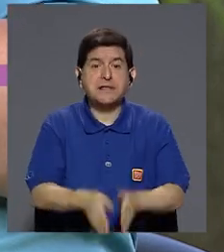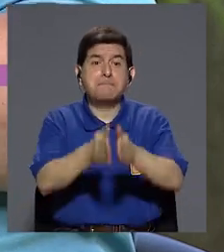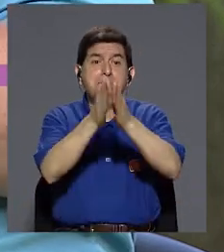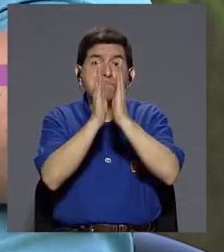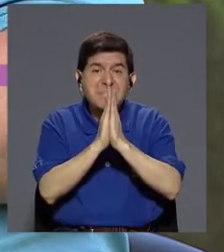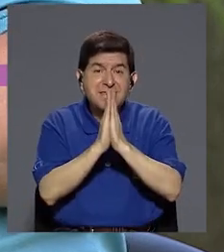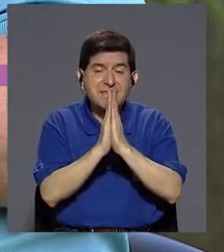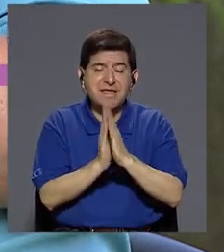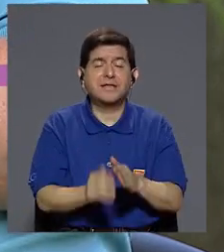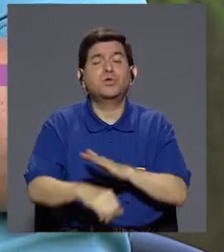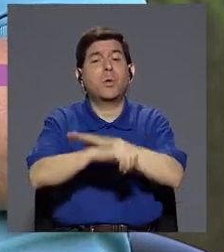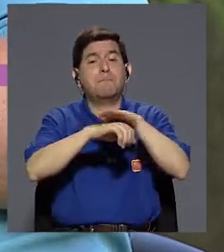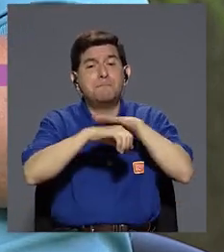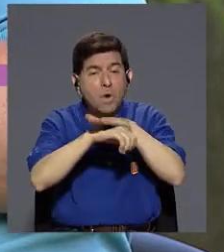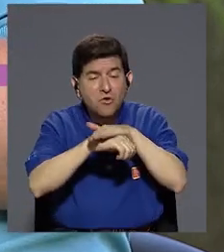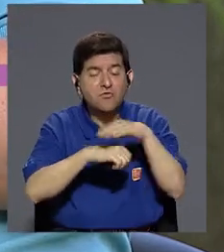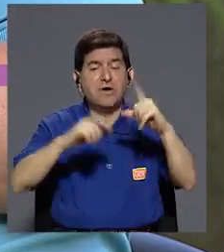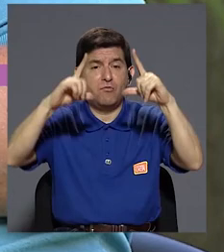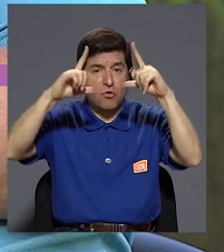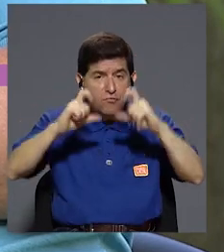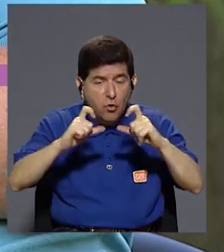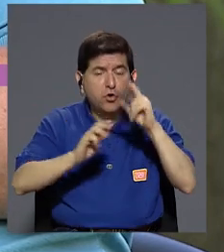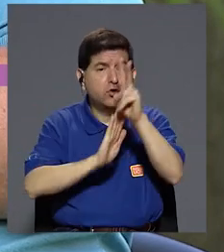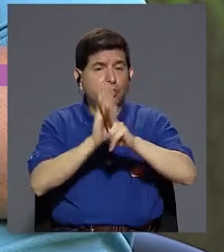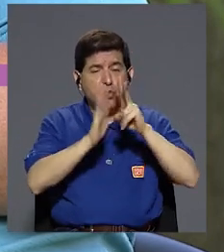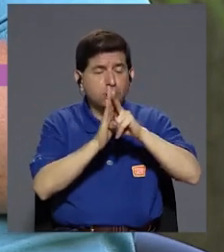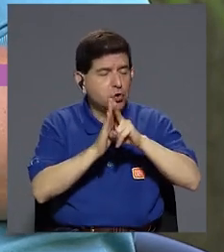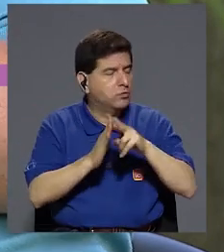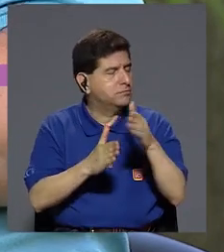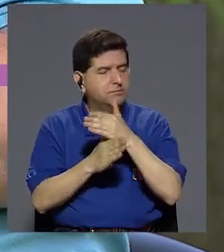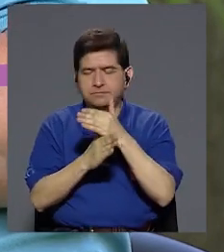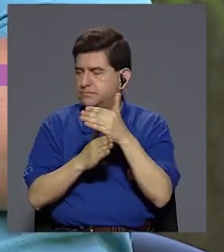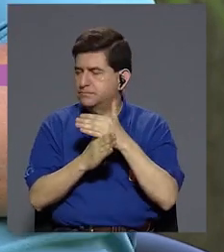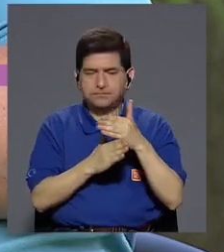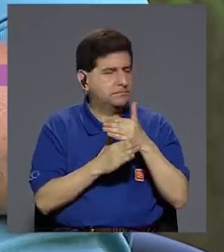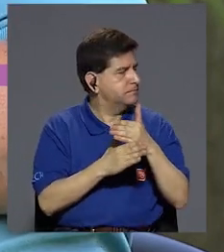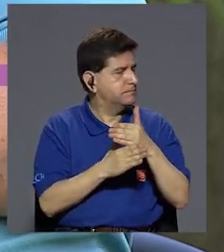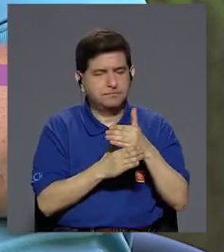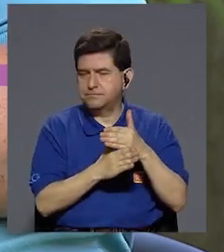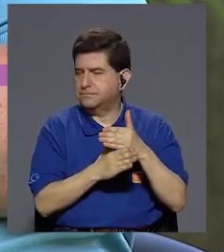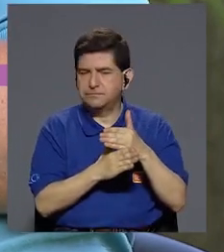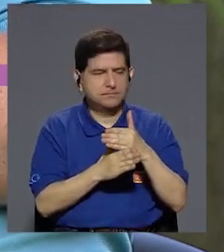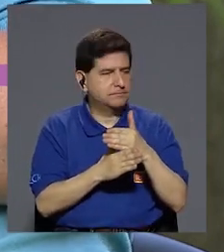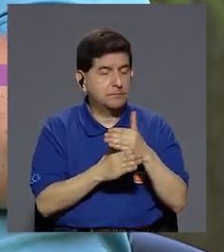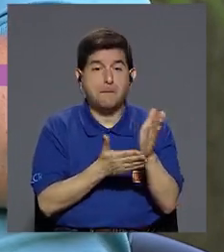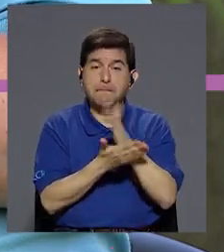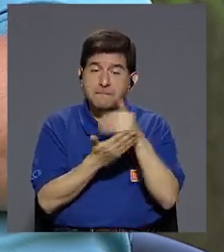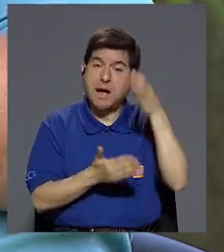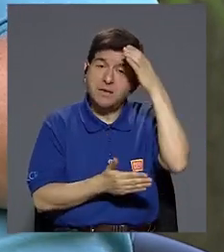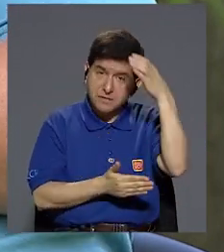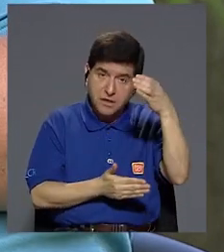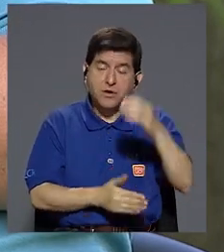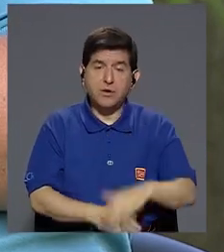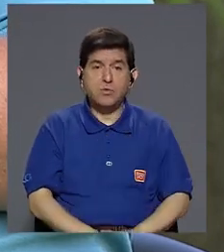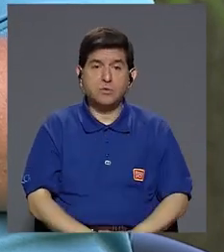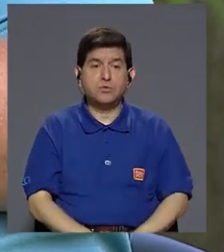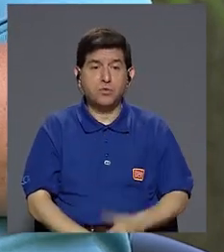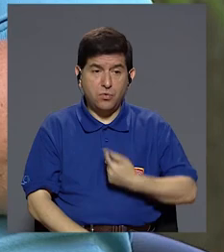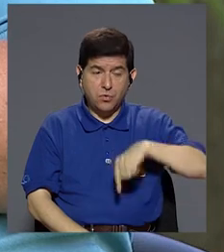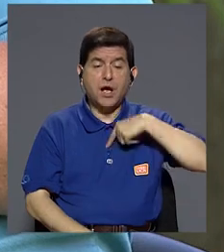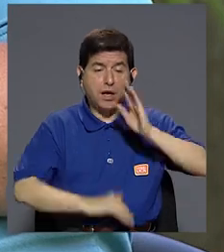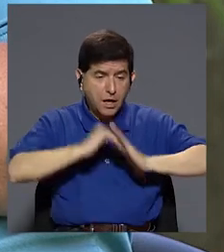solicitándoles que por favor esa fotografía o ese video no lo compartan, ¿verdad? Eso es parte de una cultura que